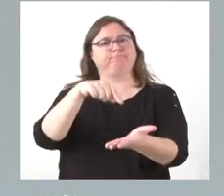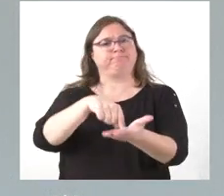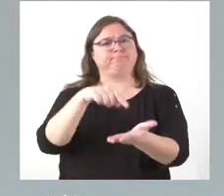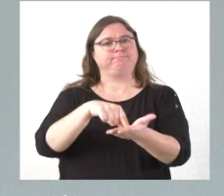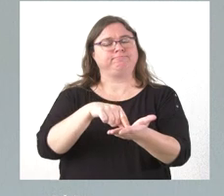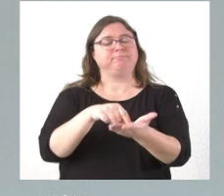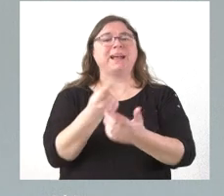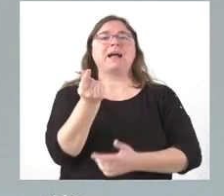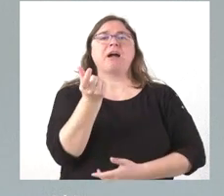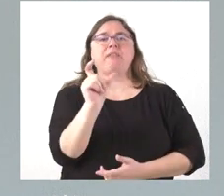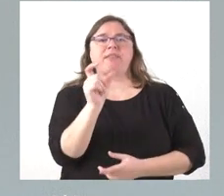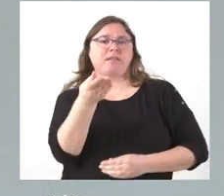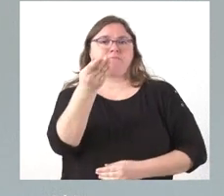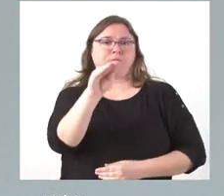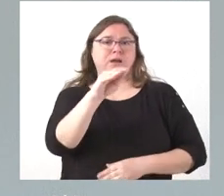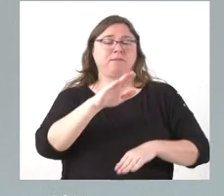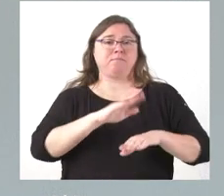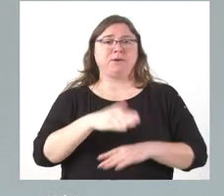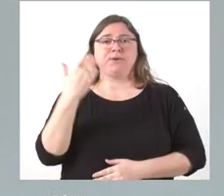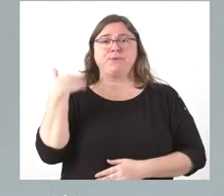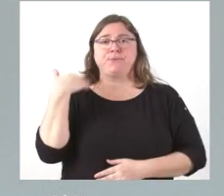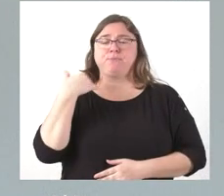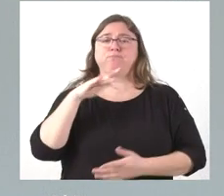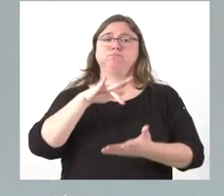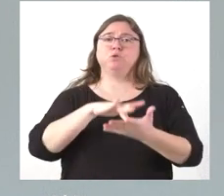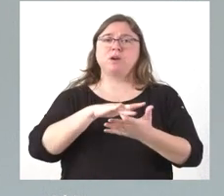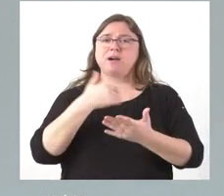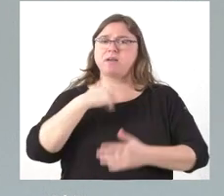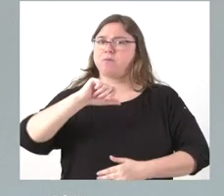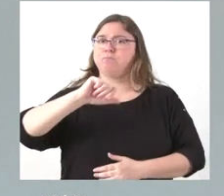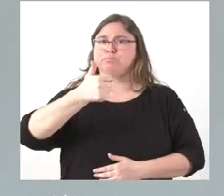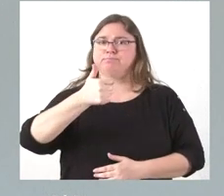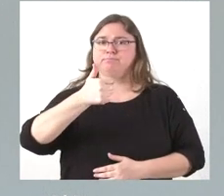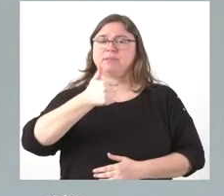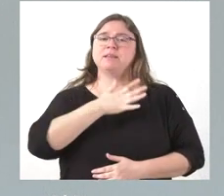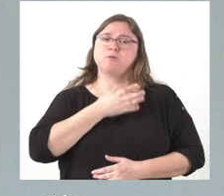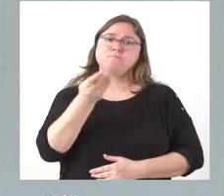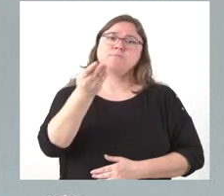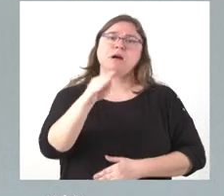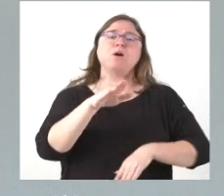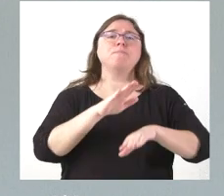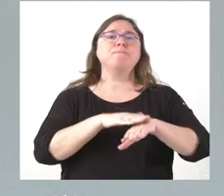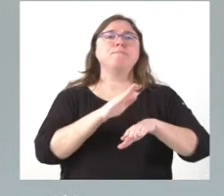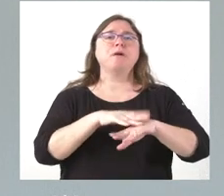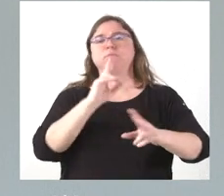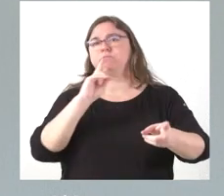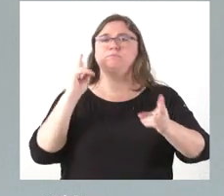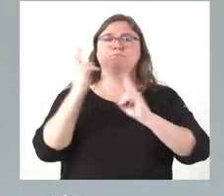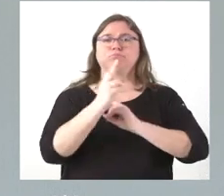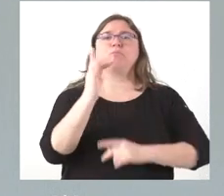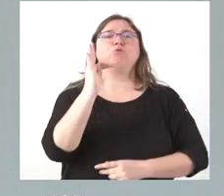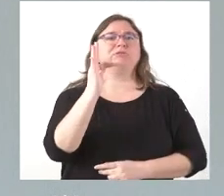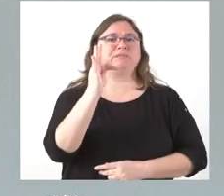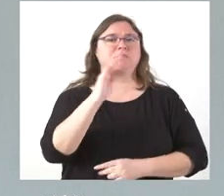adicionales a las que inicialmente habían sido aprobadas para dar respuesta positiva